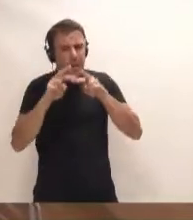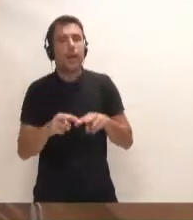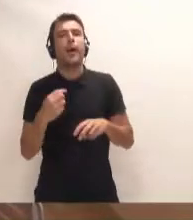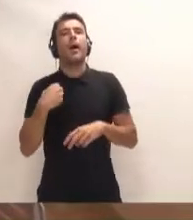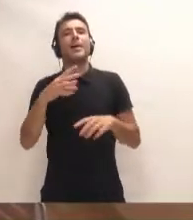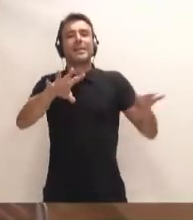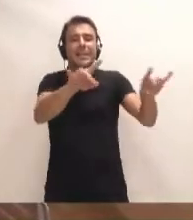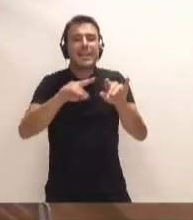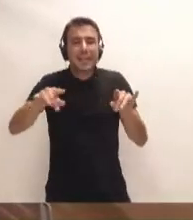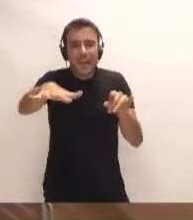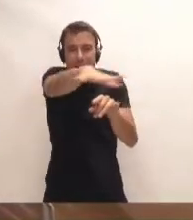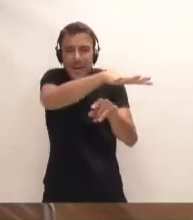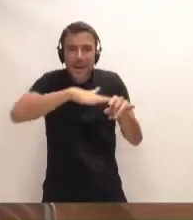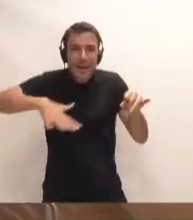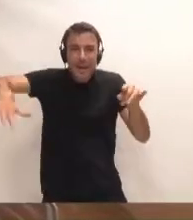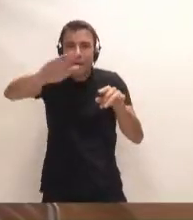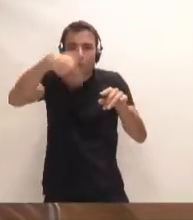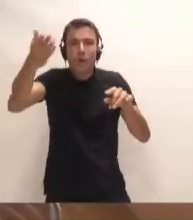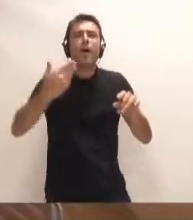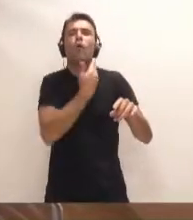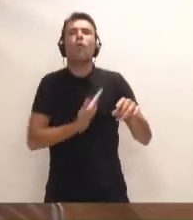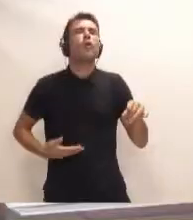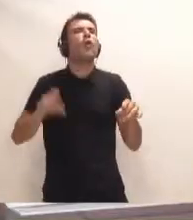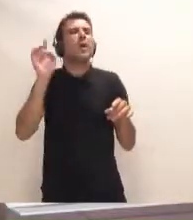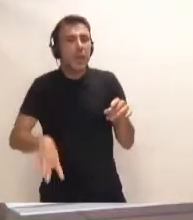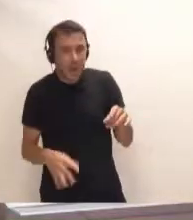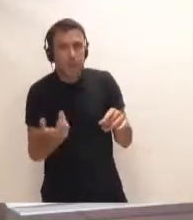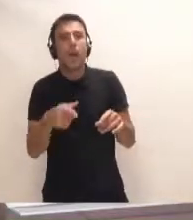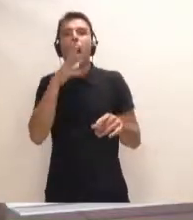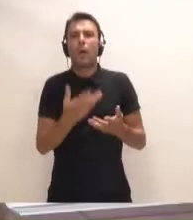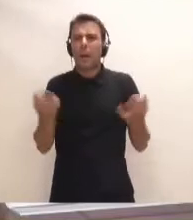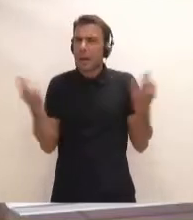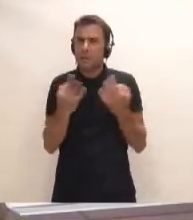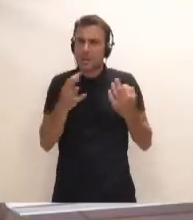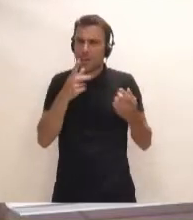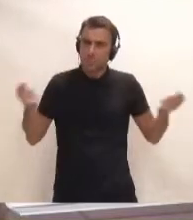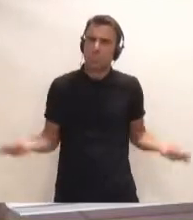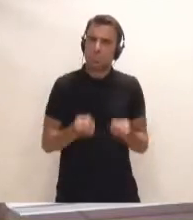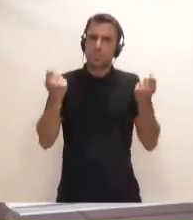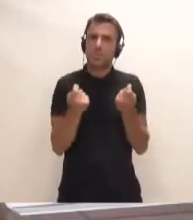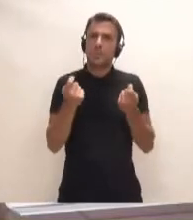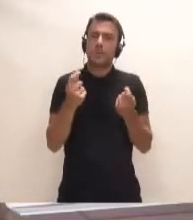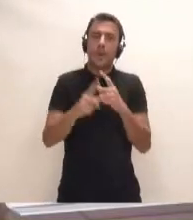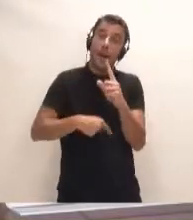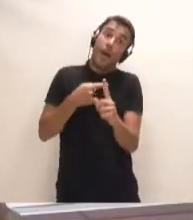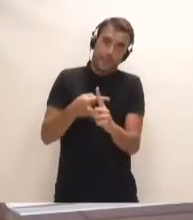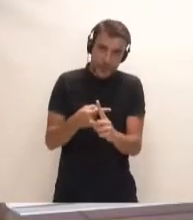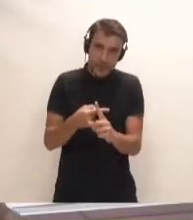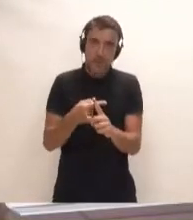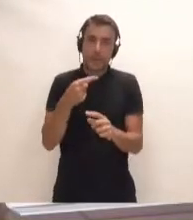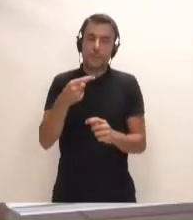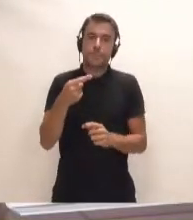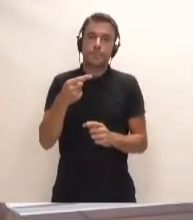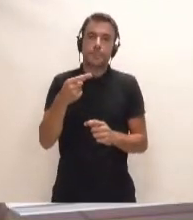dueños de los terrenos que quedan por fuera del Polgrán. ¿Qué es lo que está pasando? Que ahora se anuncia, además, una